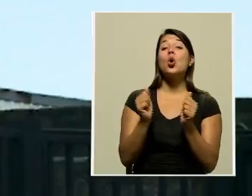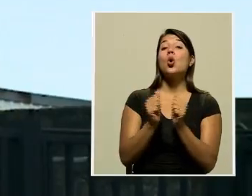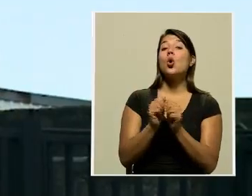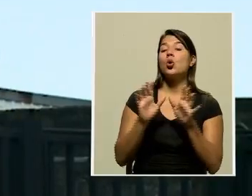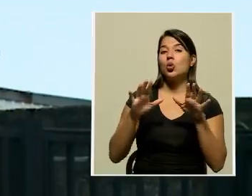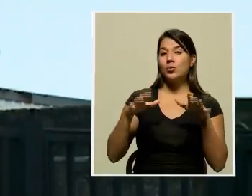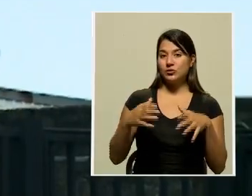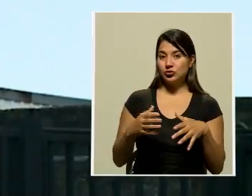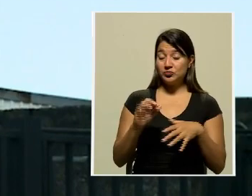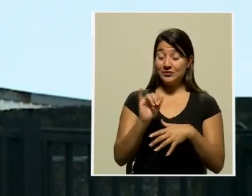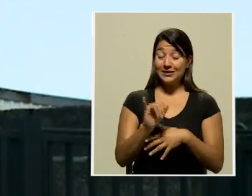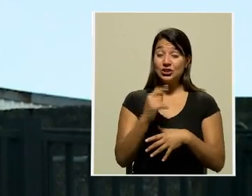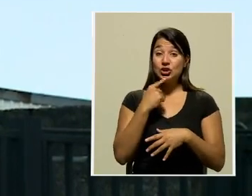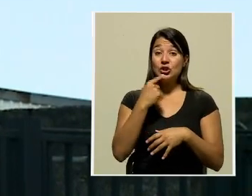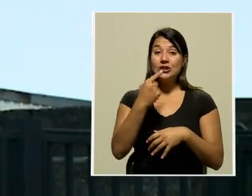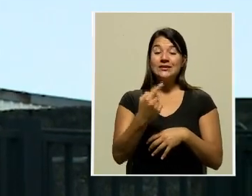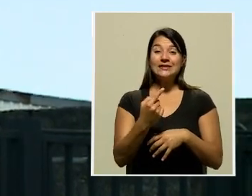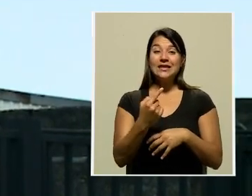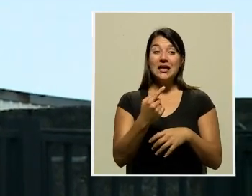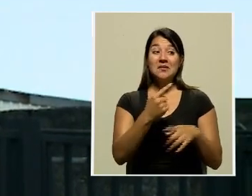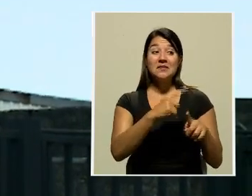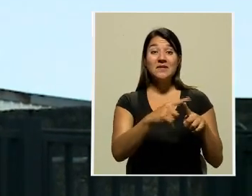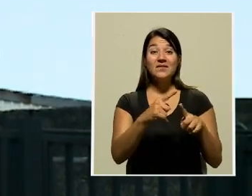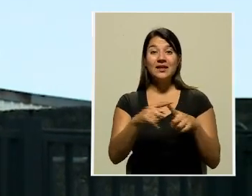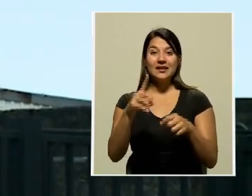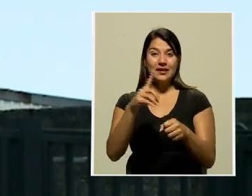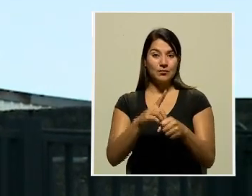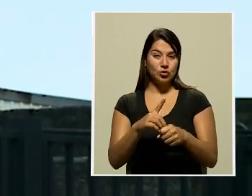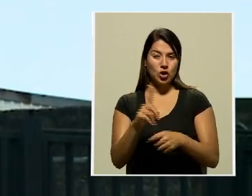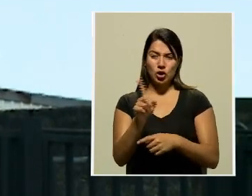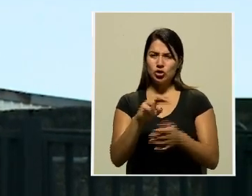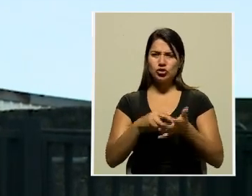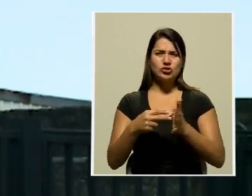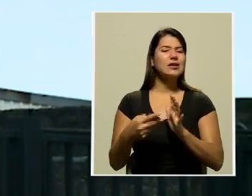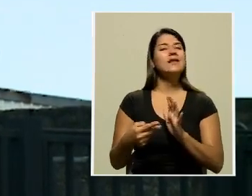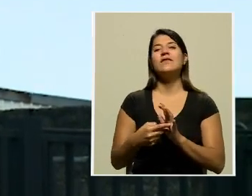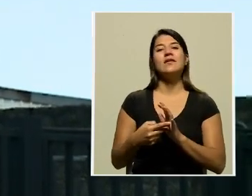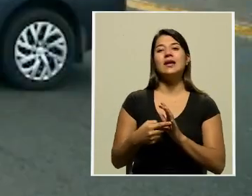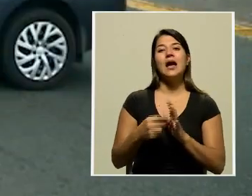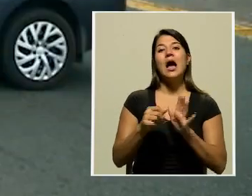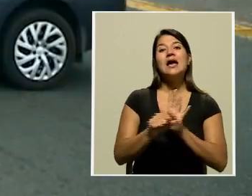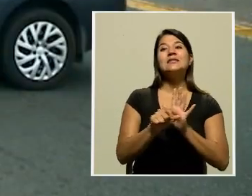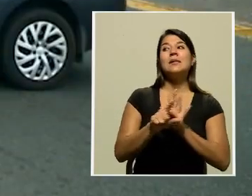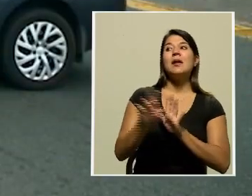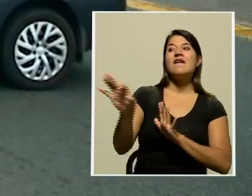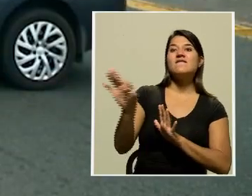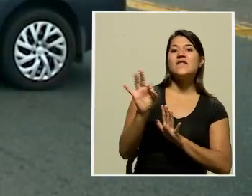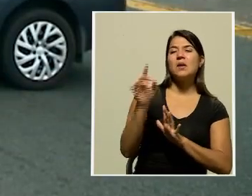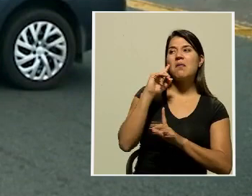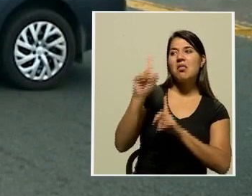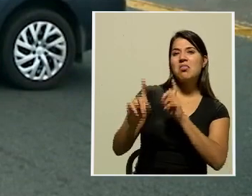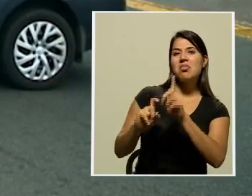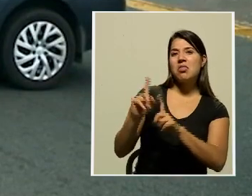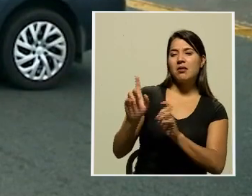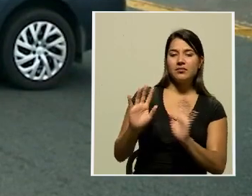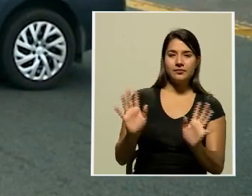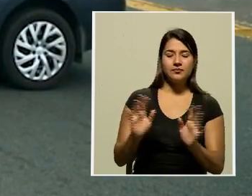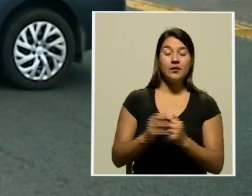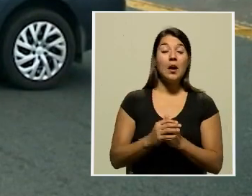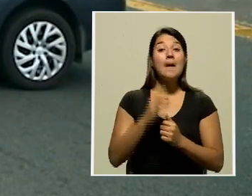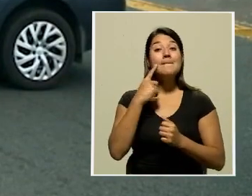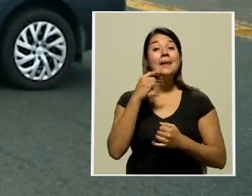aseguran que no es una interpelación a don Carlos Alvarado. Para esto nada más decirles, ya